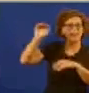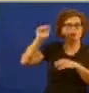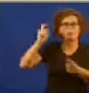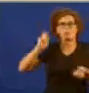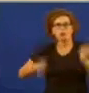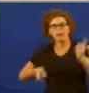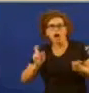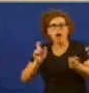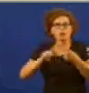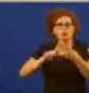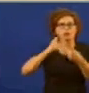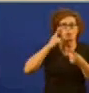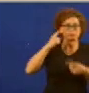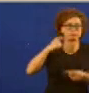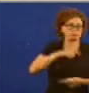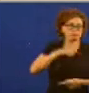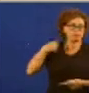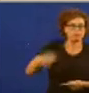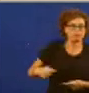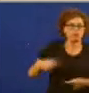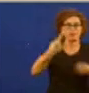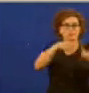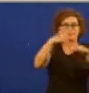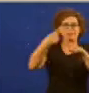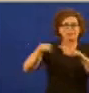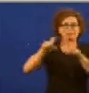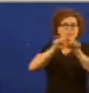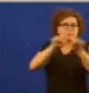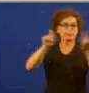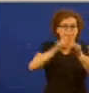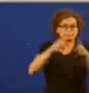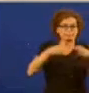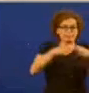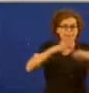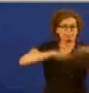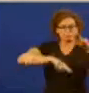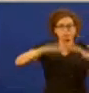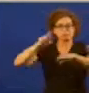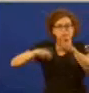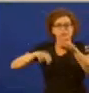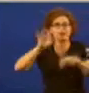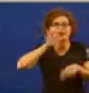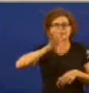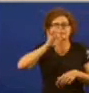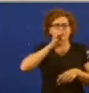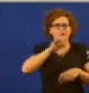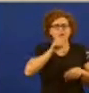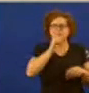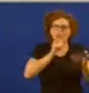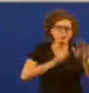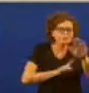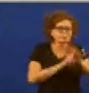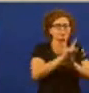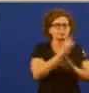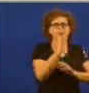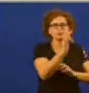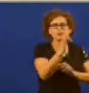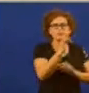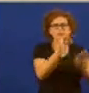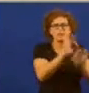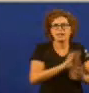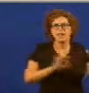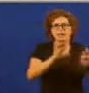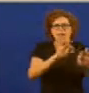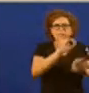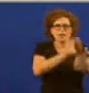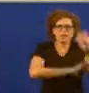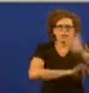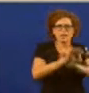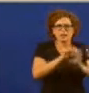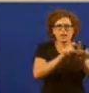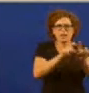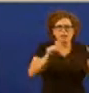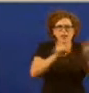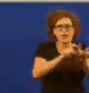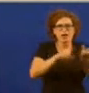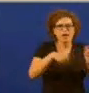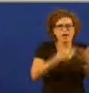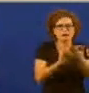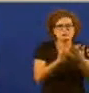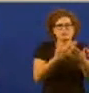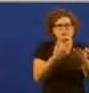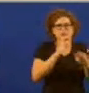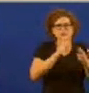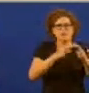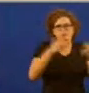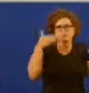ou chino en distintos esteleiros privados galegos non acaba de producir efectos positivos na organización empresarial na intensidade